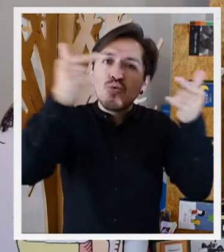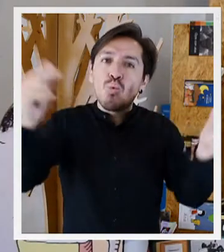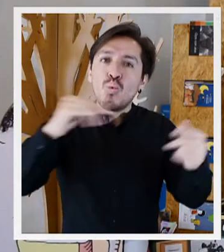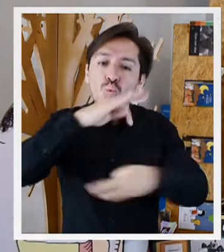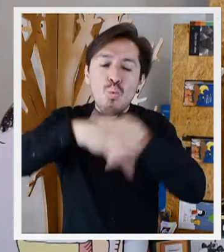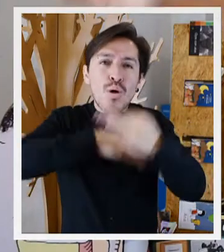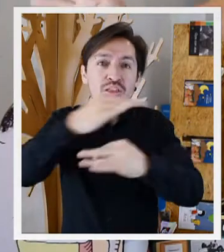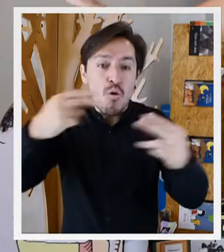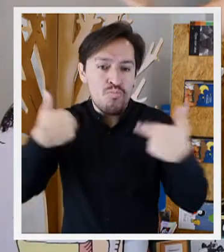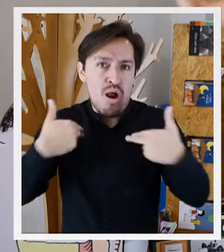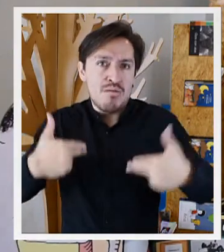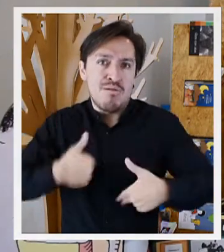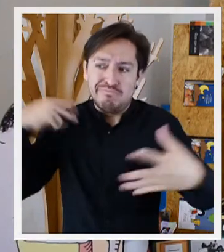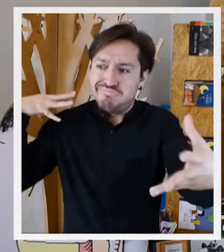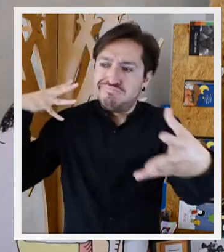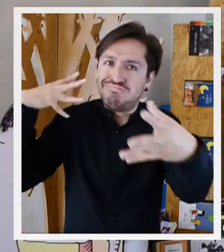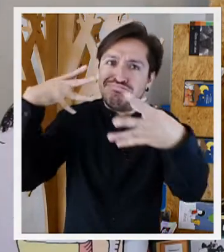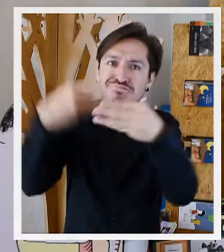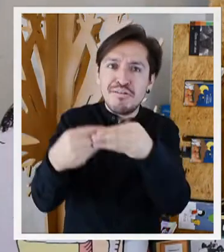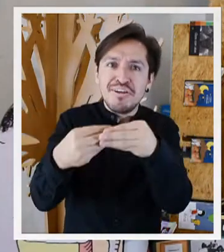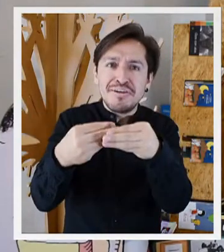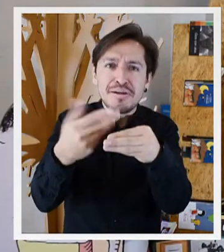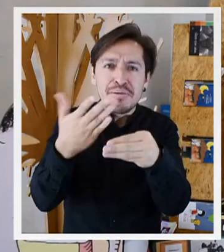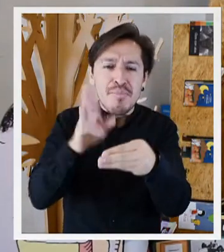ruga las historias de toda la humanidad.